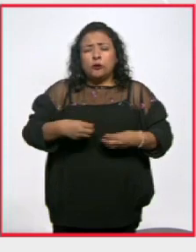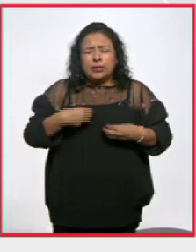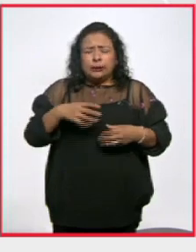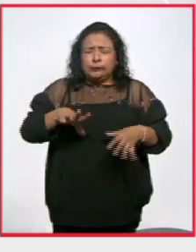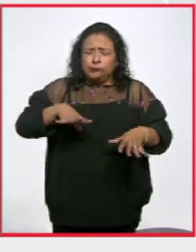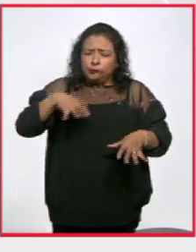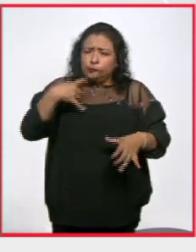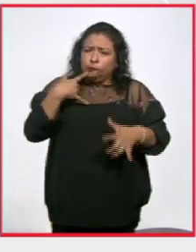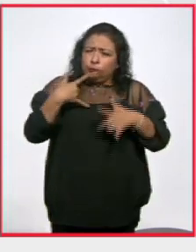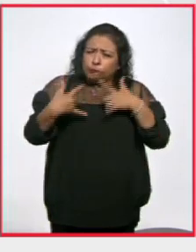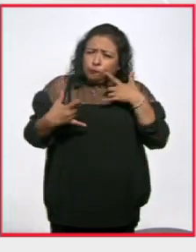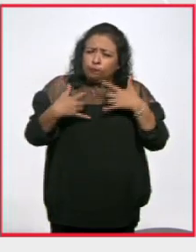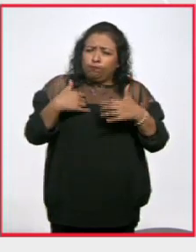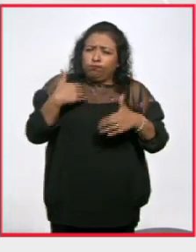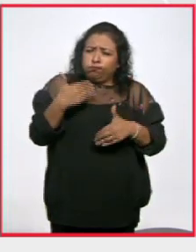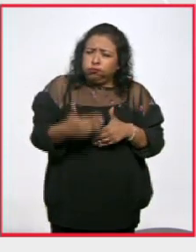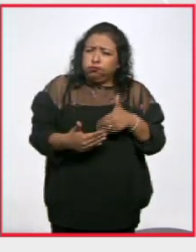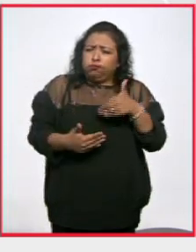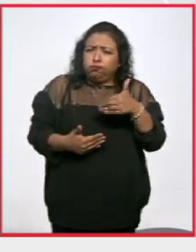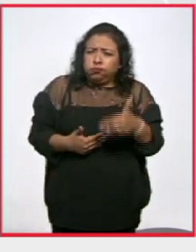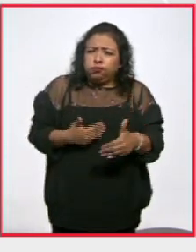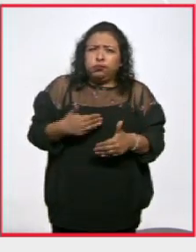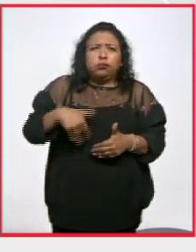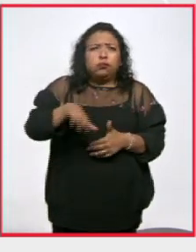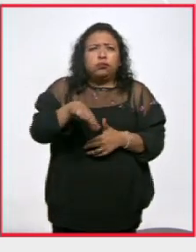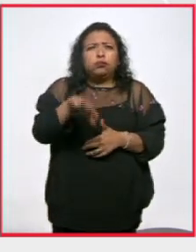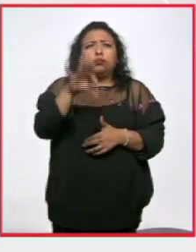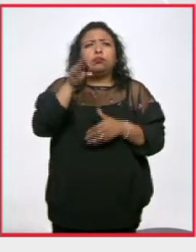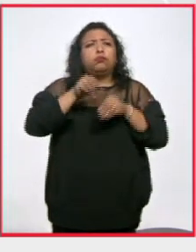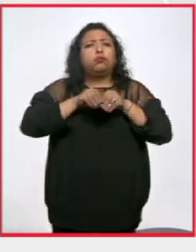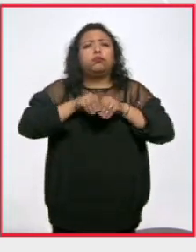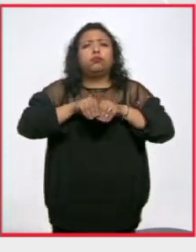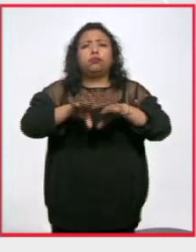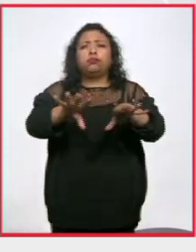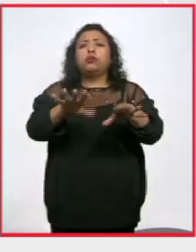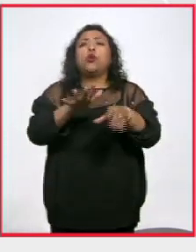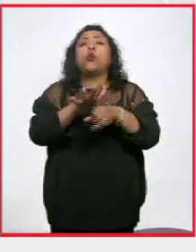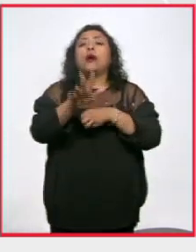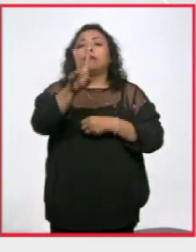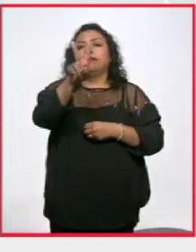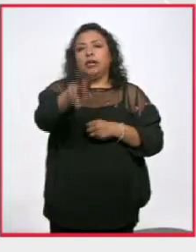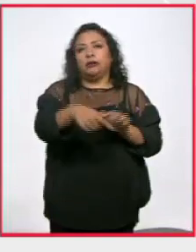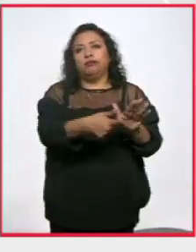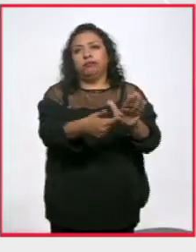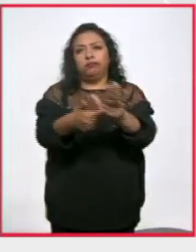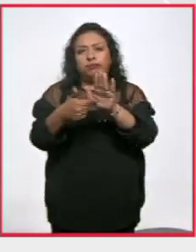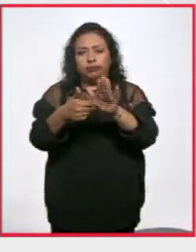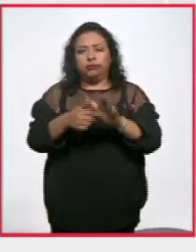en la incesante búsqueda y difusión de la verdad